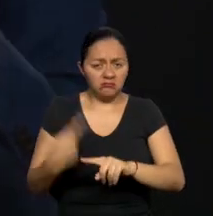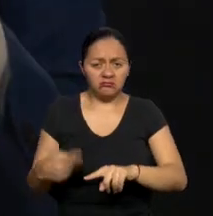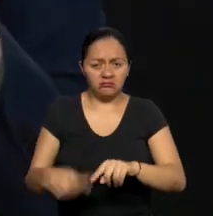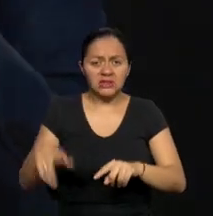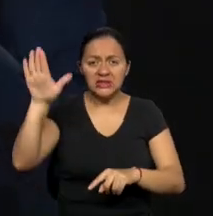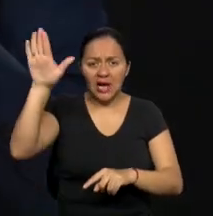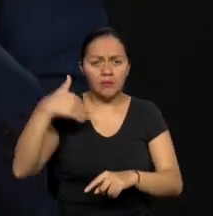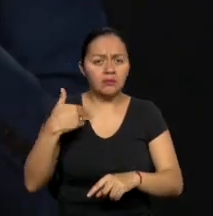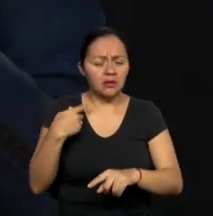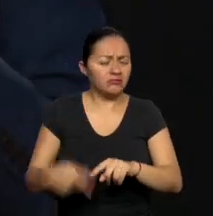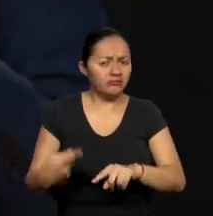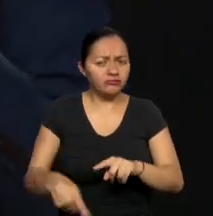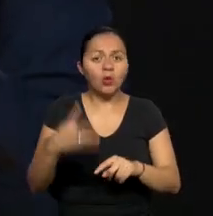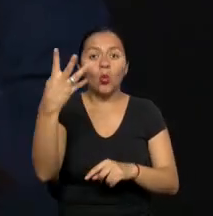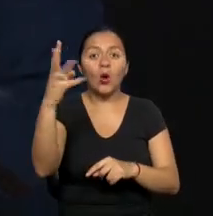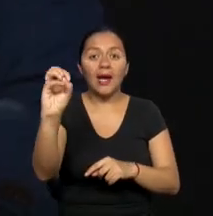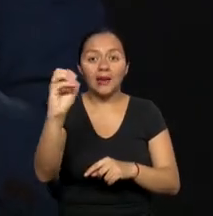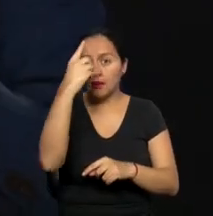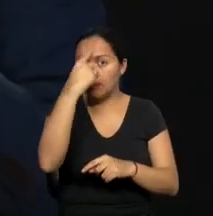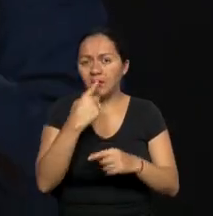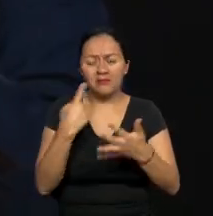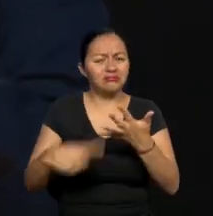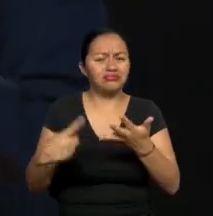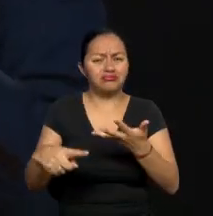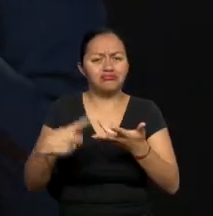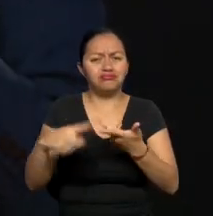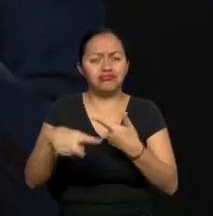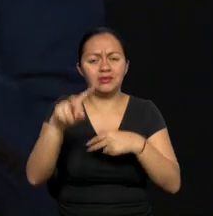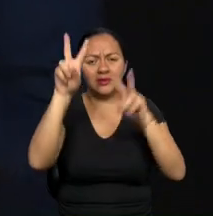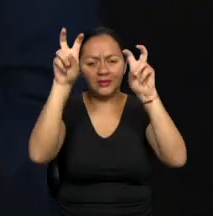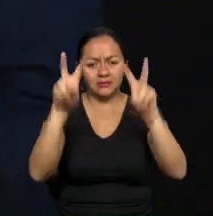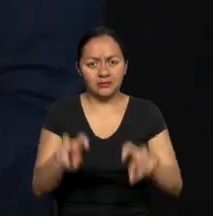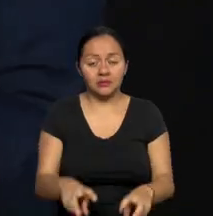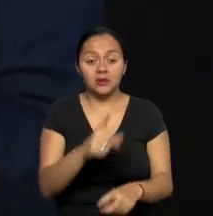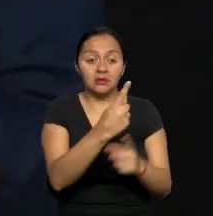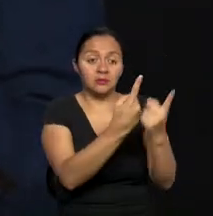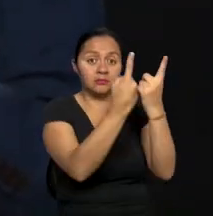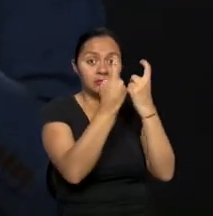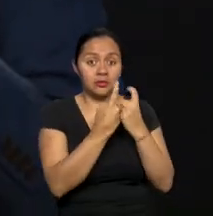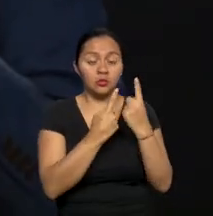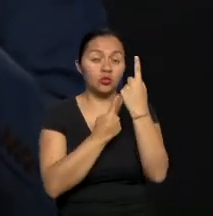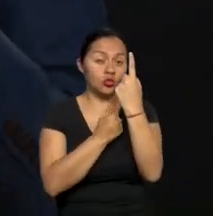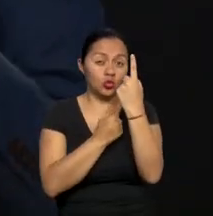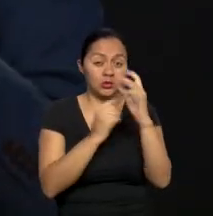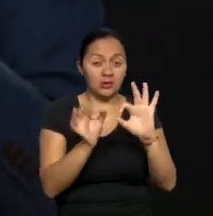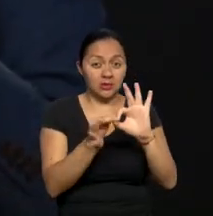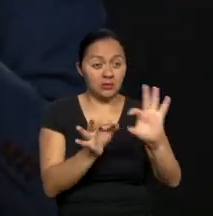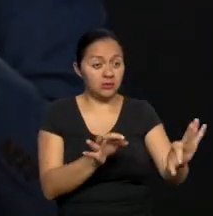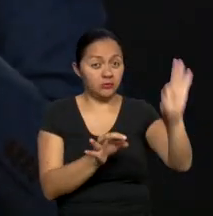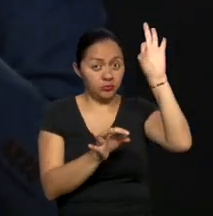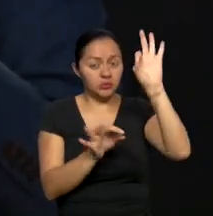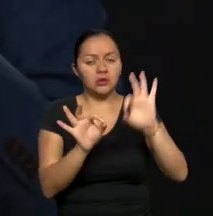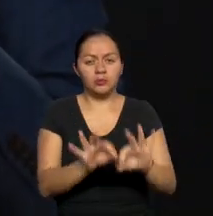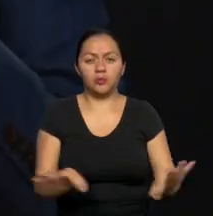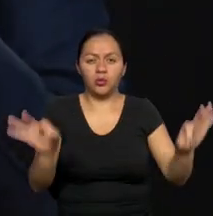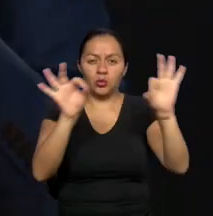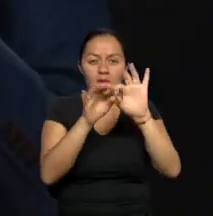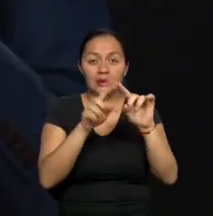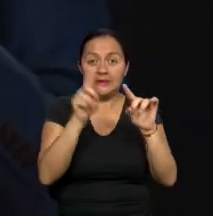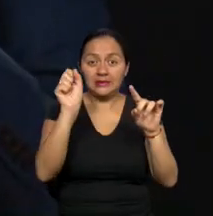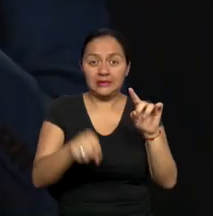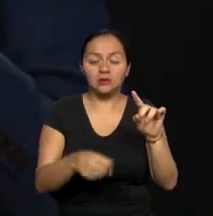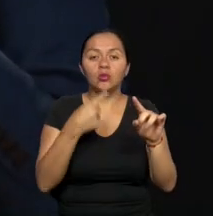son 40 perfiles aproximadamente, pero lo que me acabas de preguntar es uno de los perfiles muy importantes para nosotros